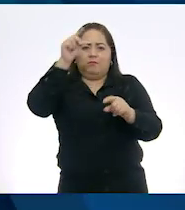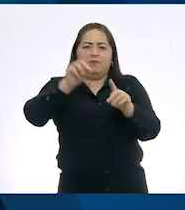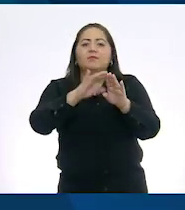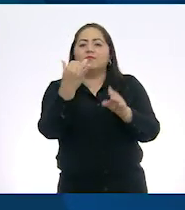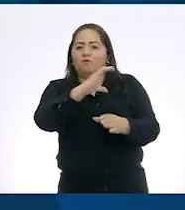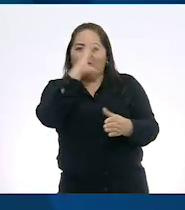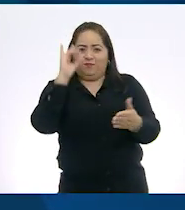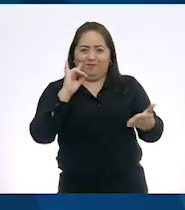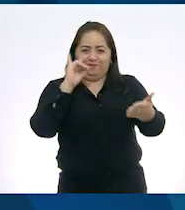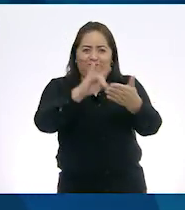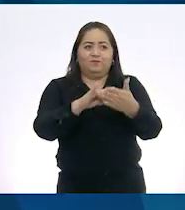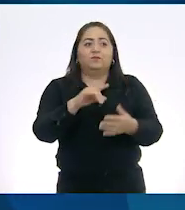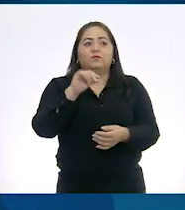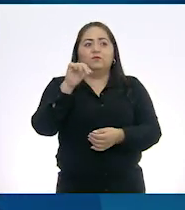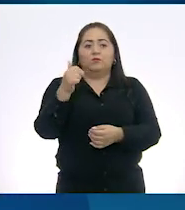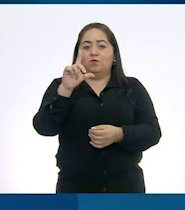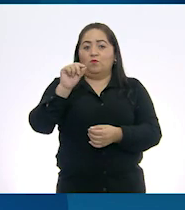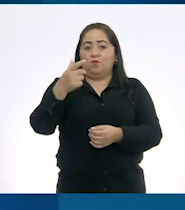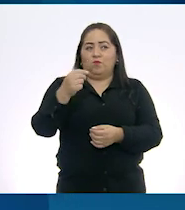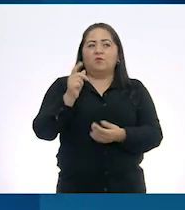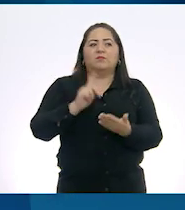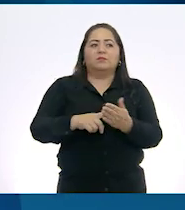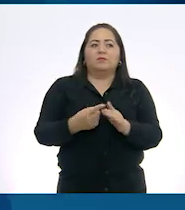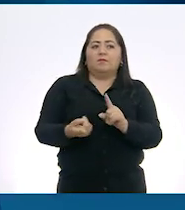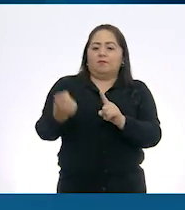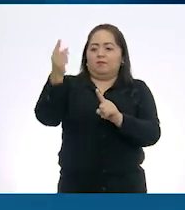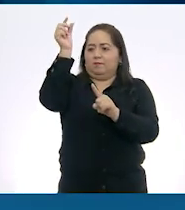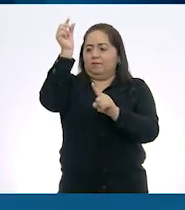ahora vamos